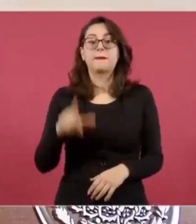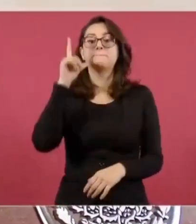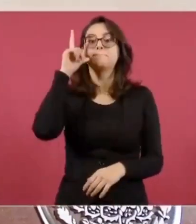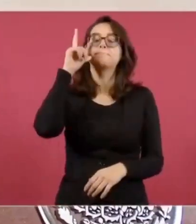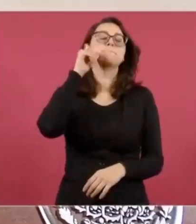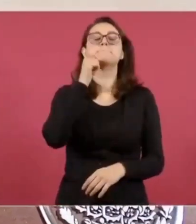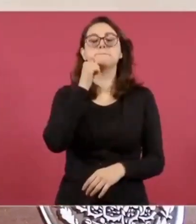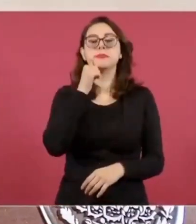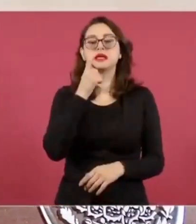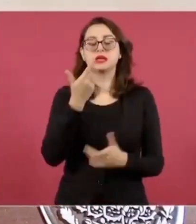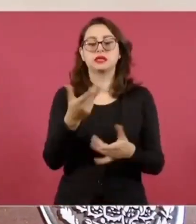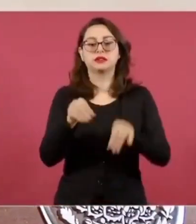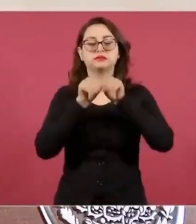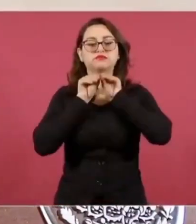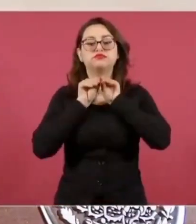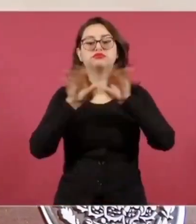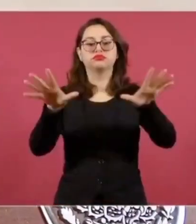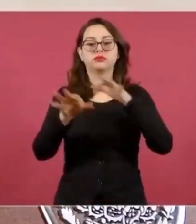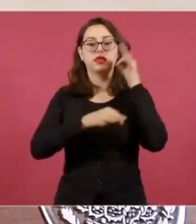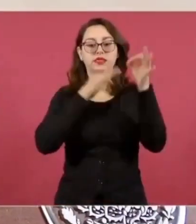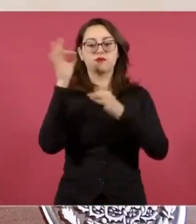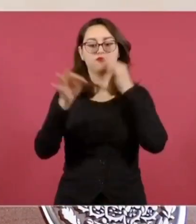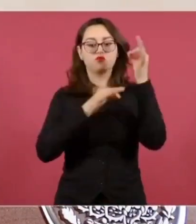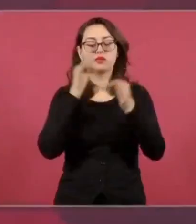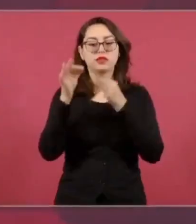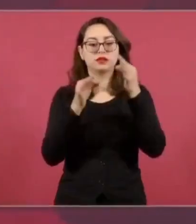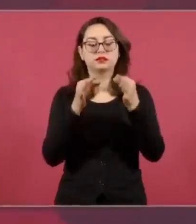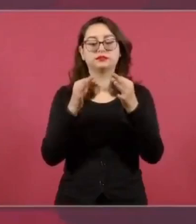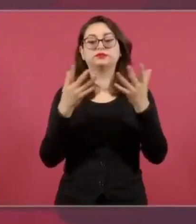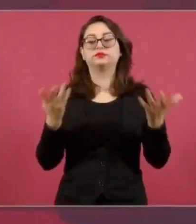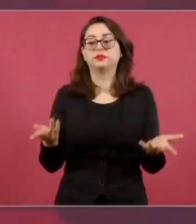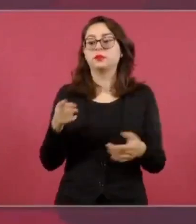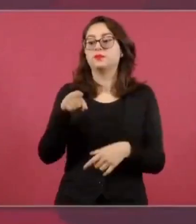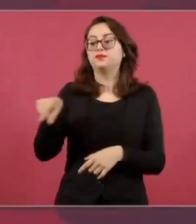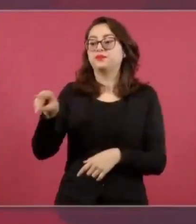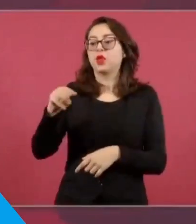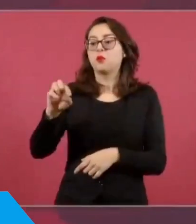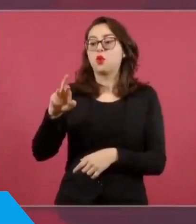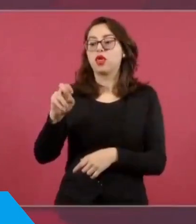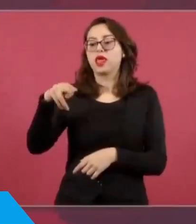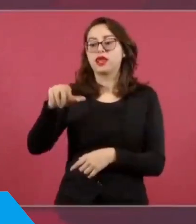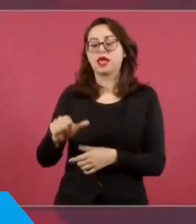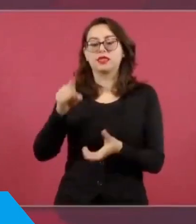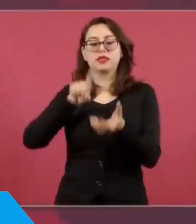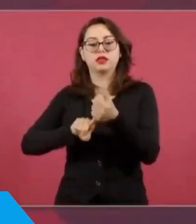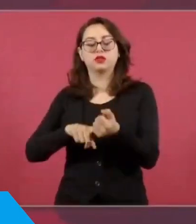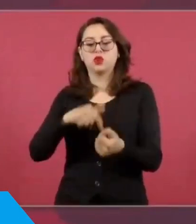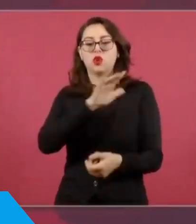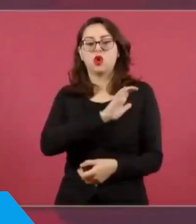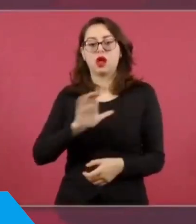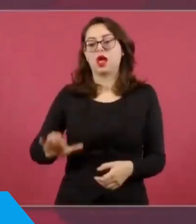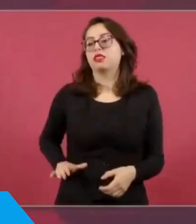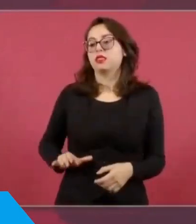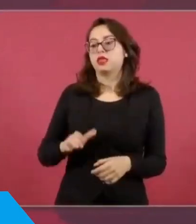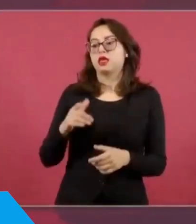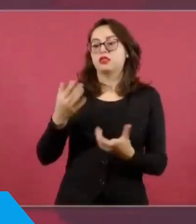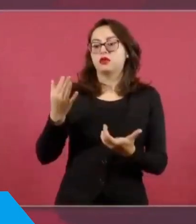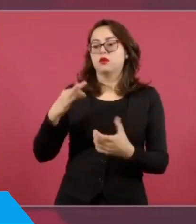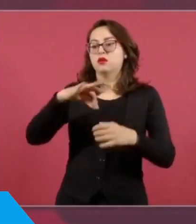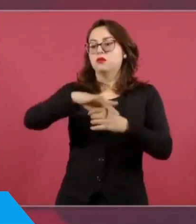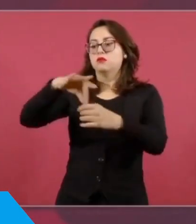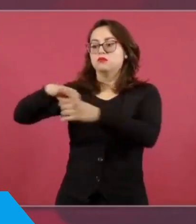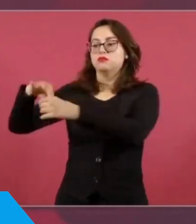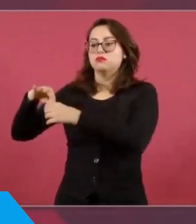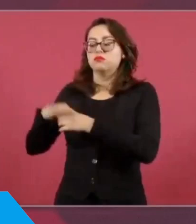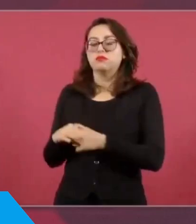conocer el resultado de quién gana la encuesta en el flanco